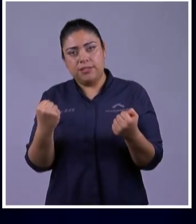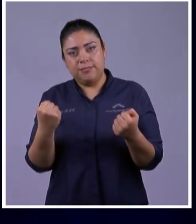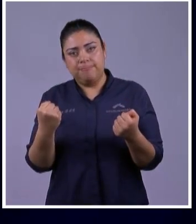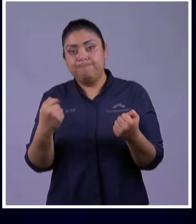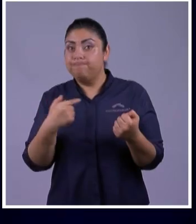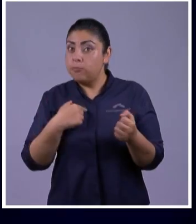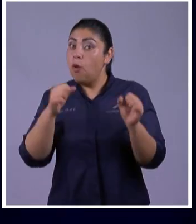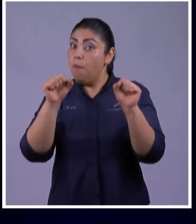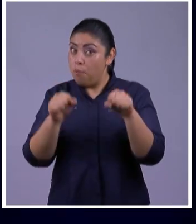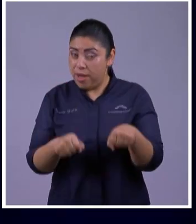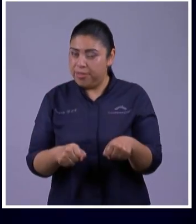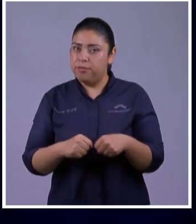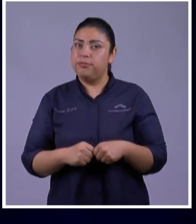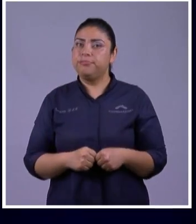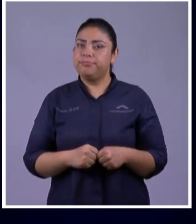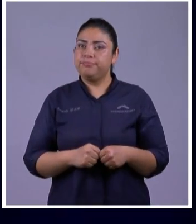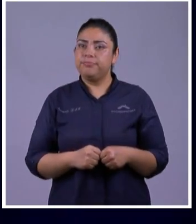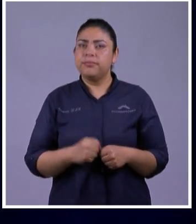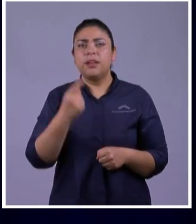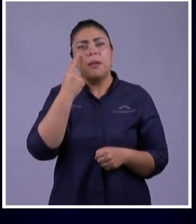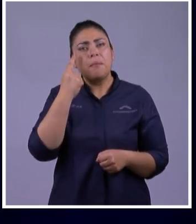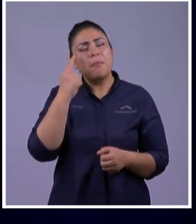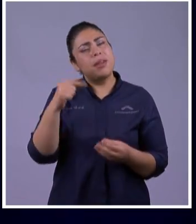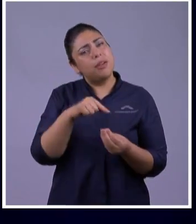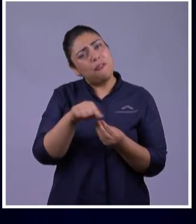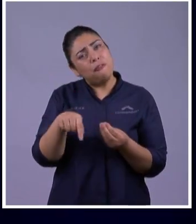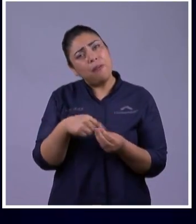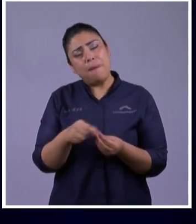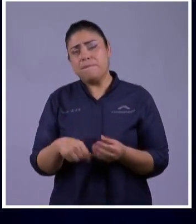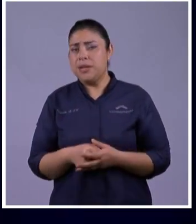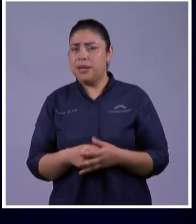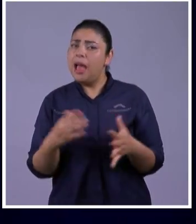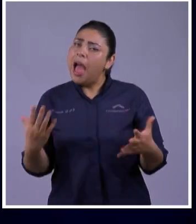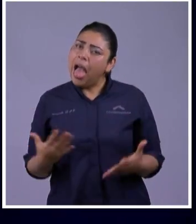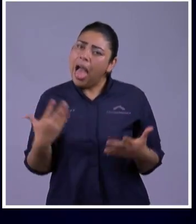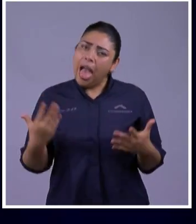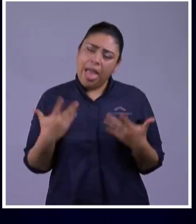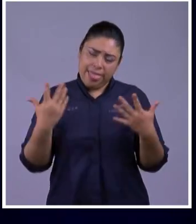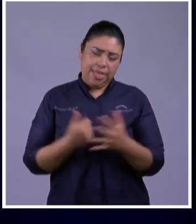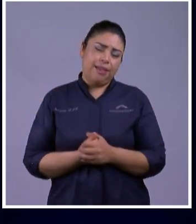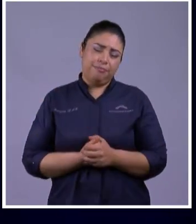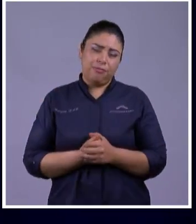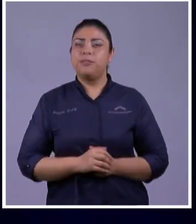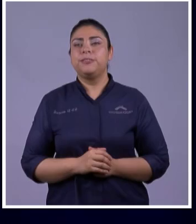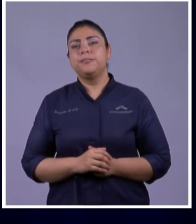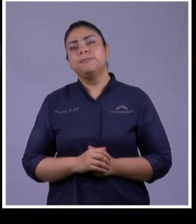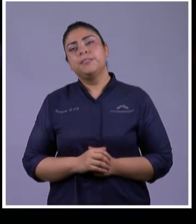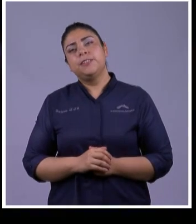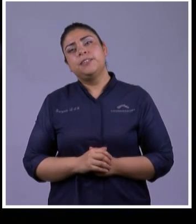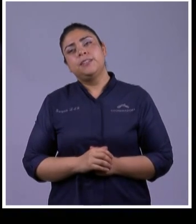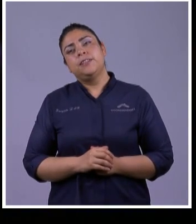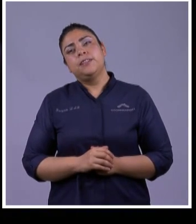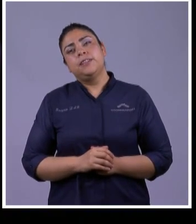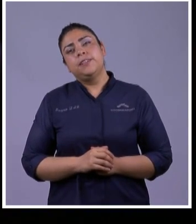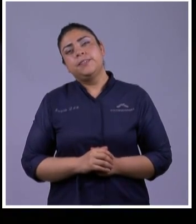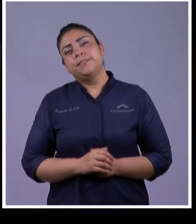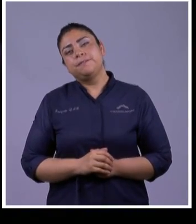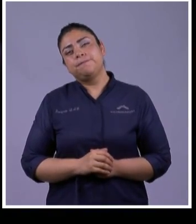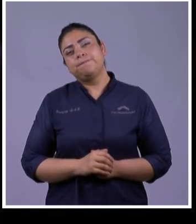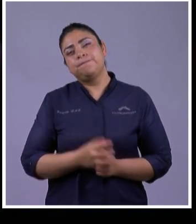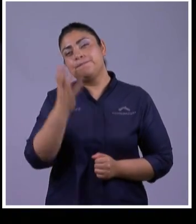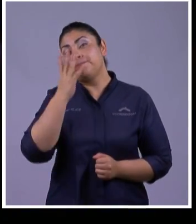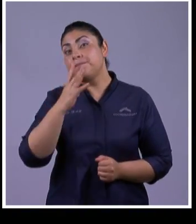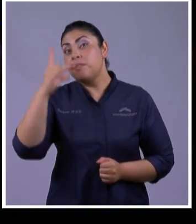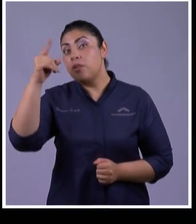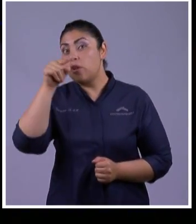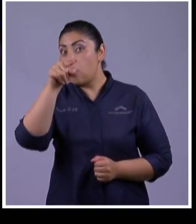Familia Linda Que estás Conectada Si Dios No nos Está Hablando Entonces Que está Pasando Aquí Él es Quien Te